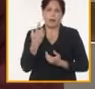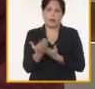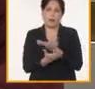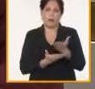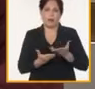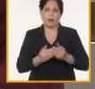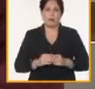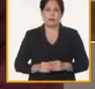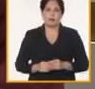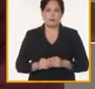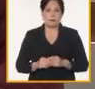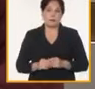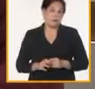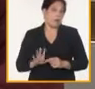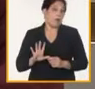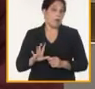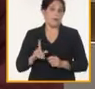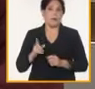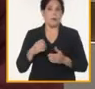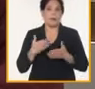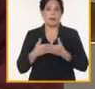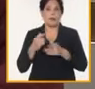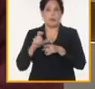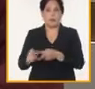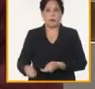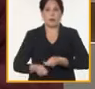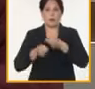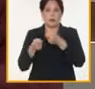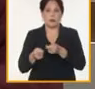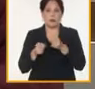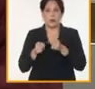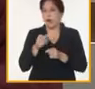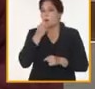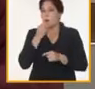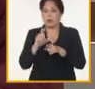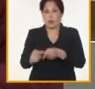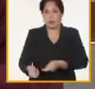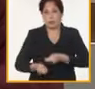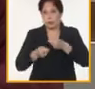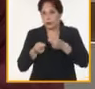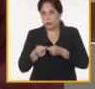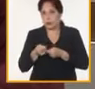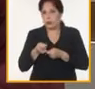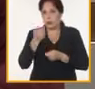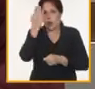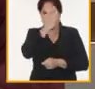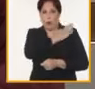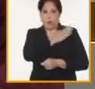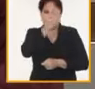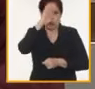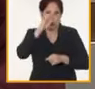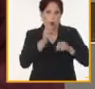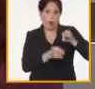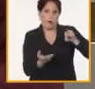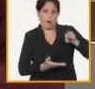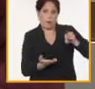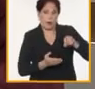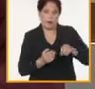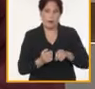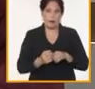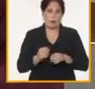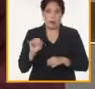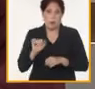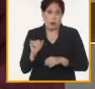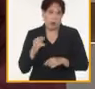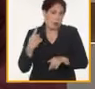una unidad productiva ya sea de la agricultura de Cuba sea una CCS sea una